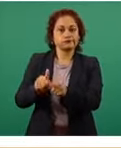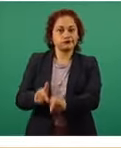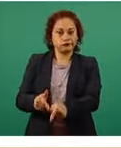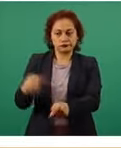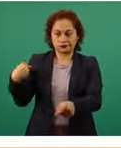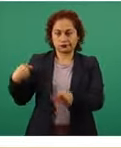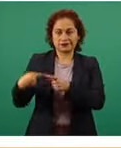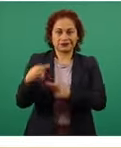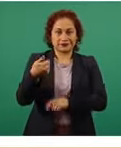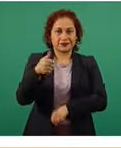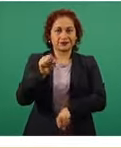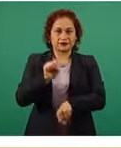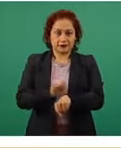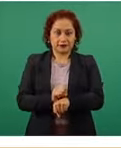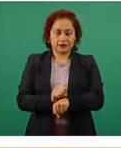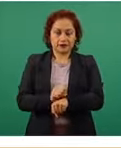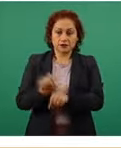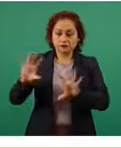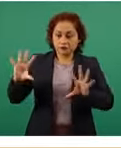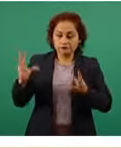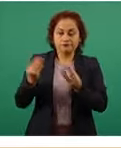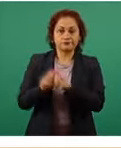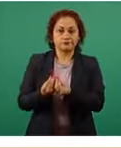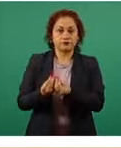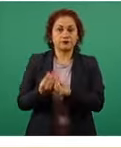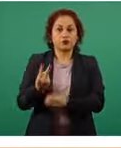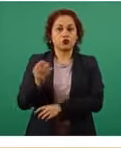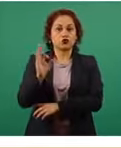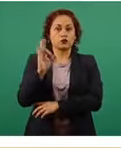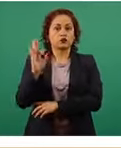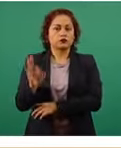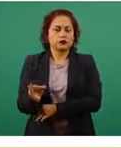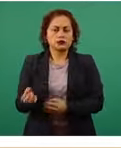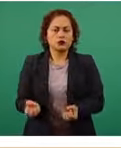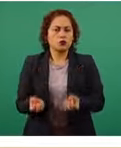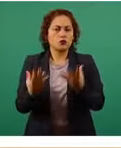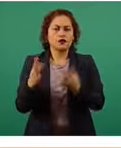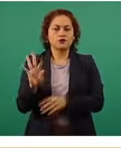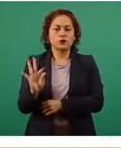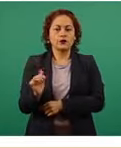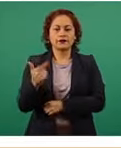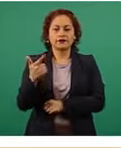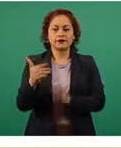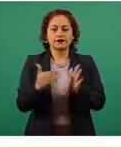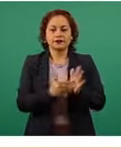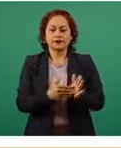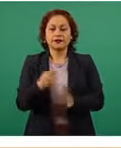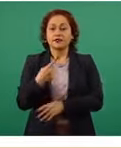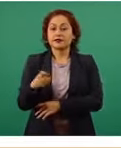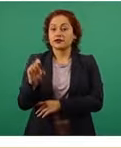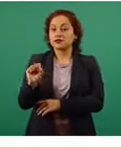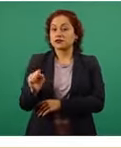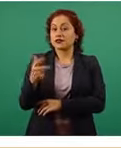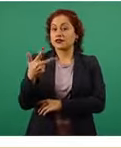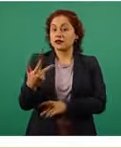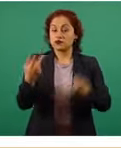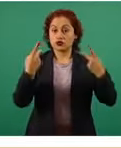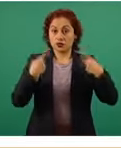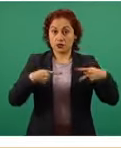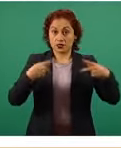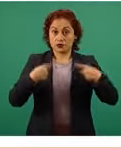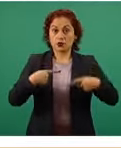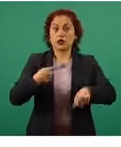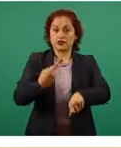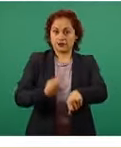Constituyen sólo el dos por ciento en la actualidad, o sea, 47 mil 168 mexicanos con enfermedad